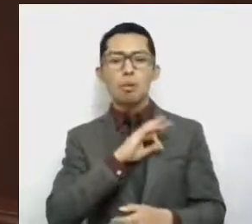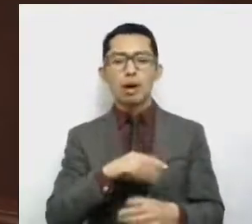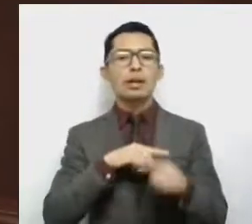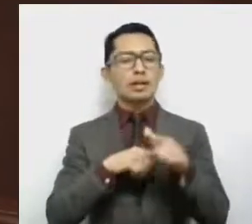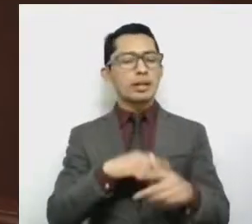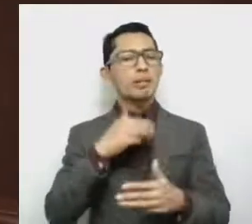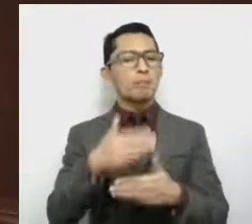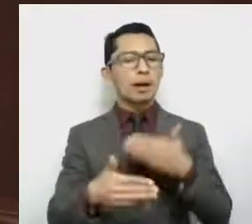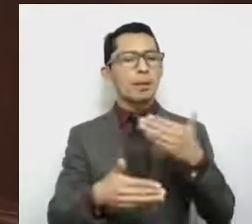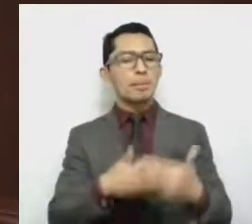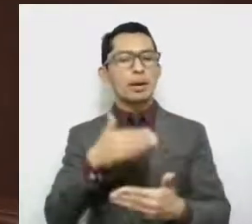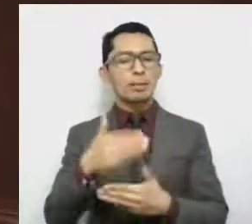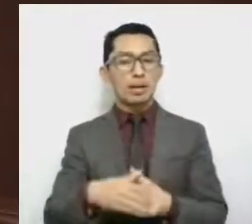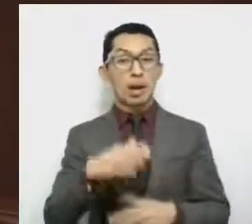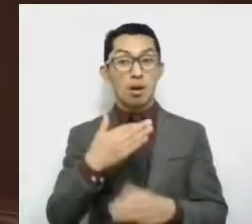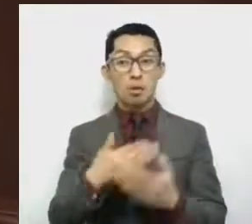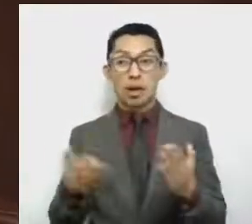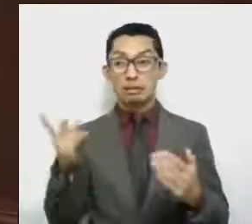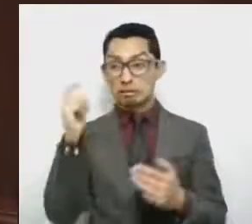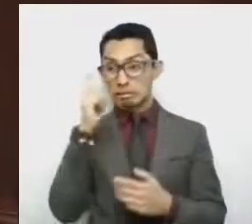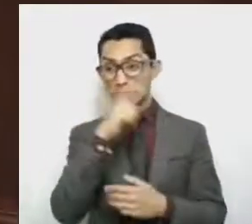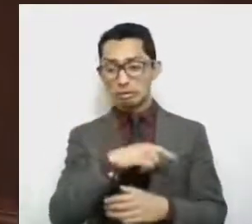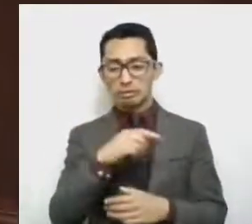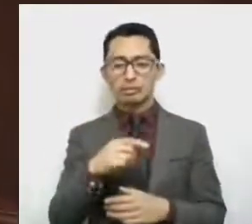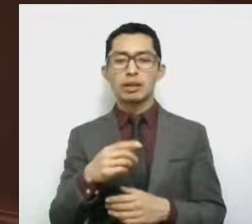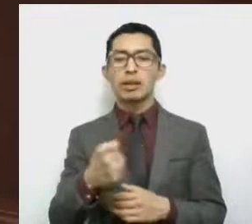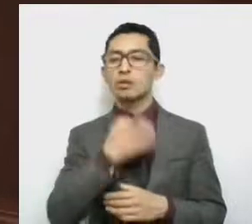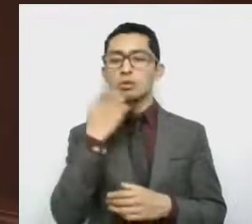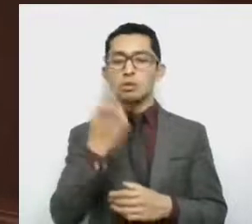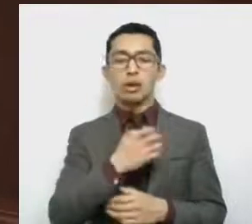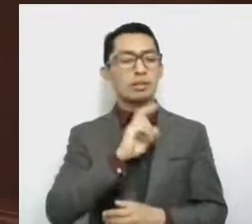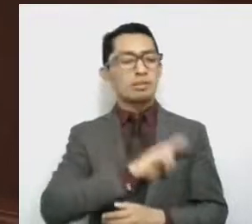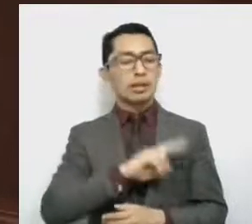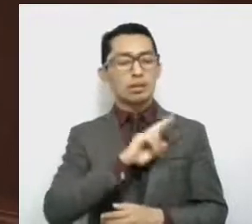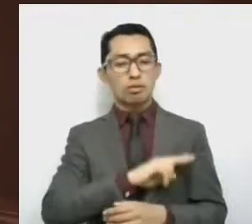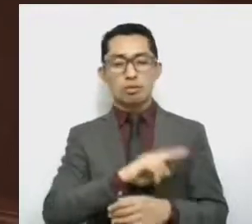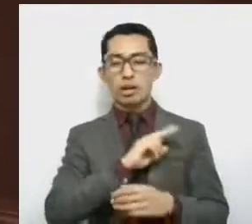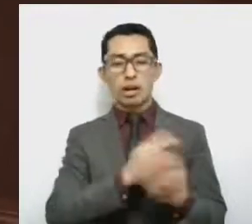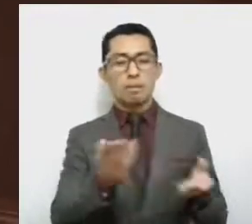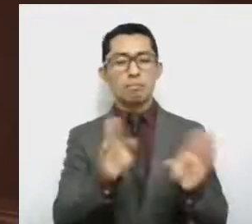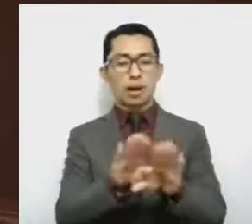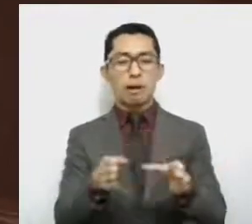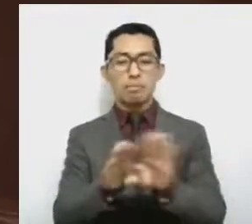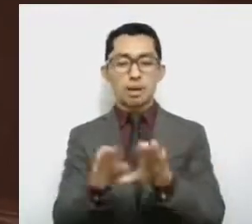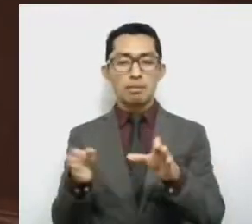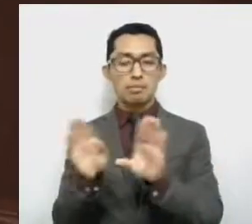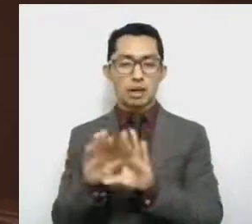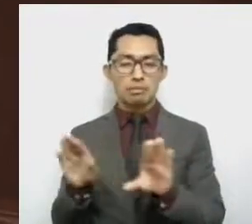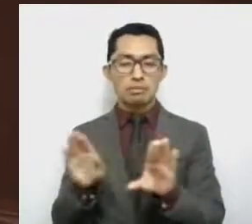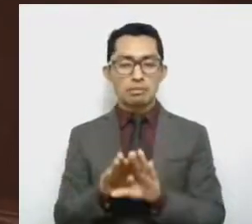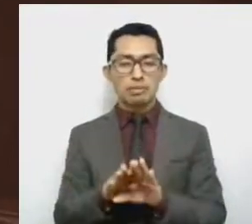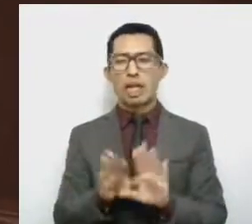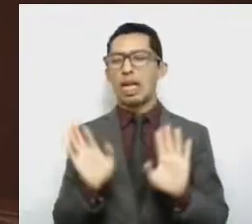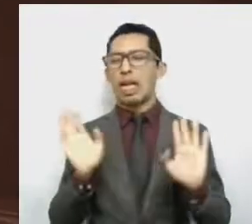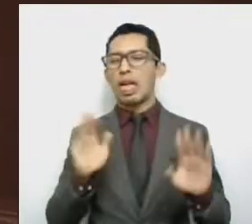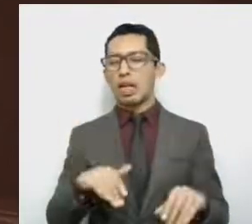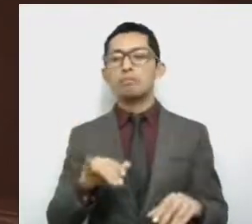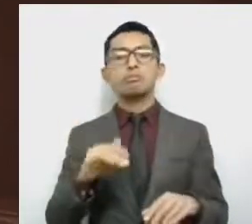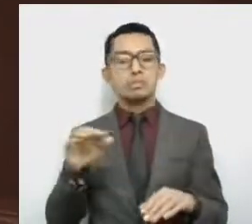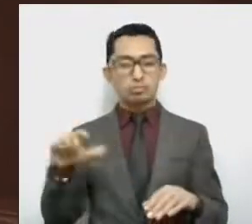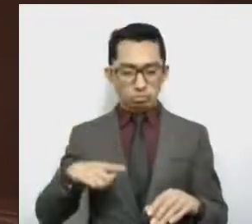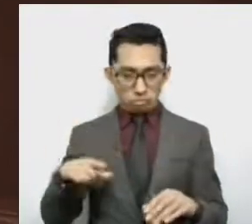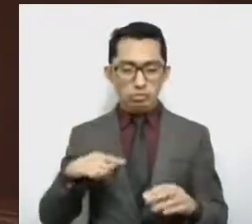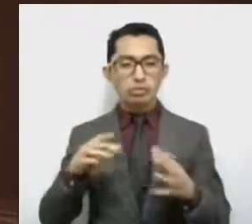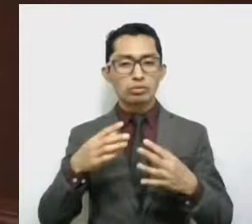severa crisis. El cierre de escuelas particulares es un asunto de interés público que debe